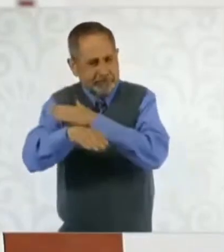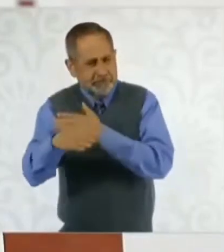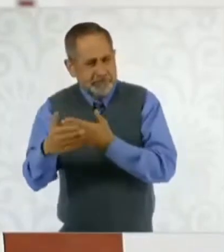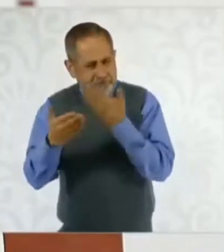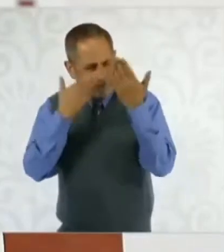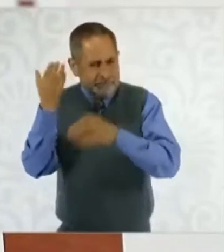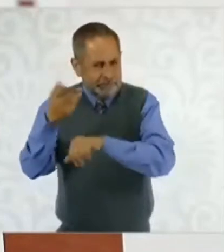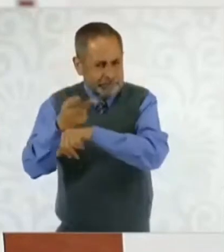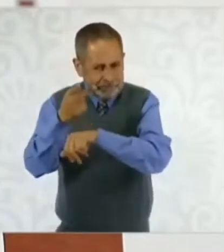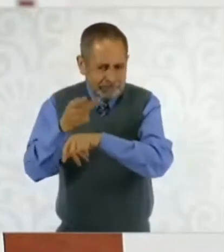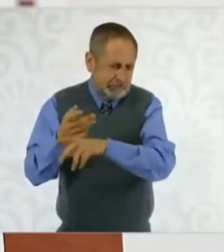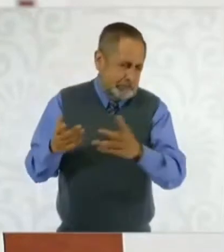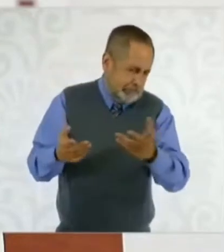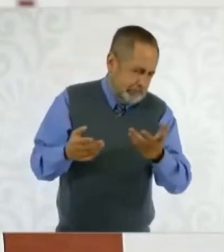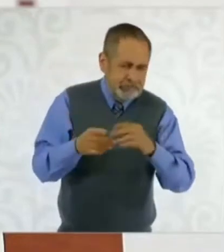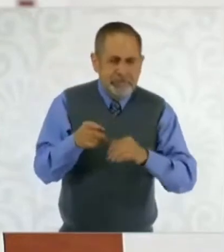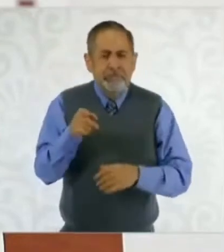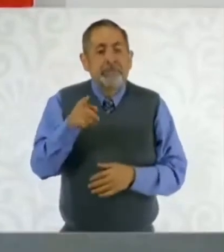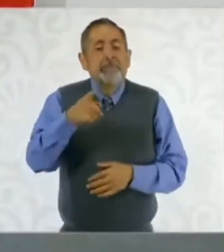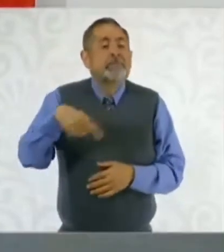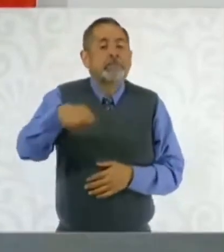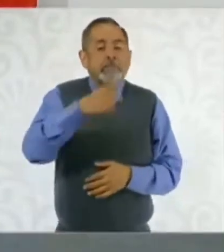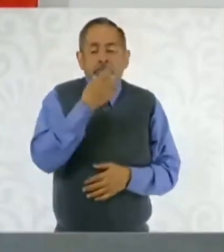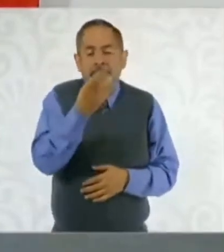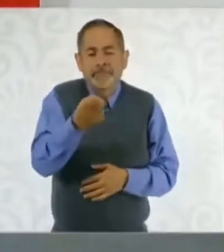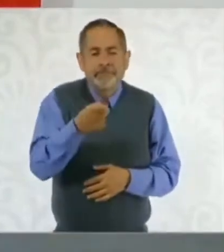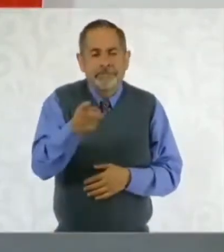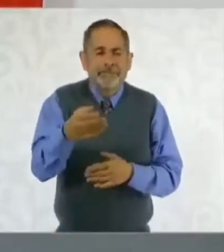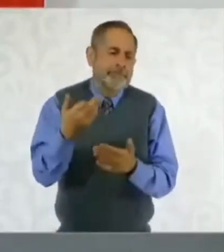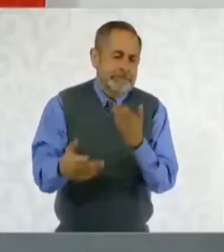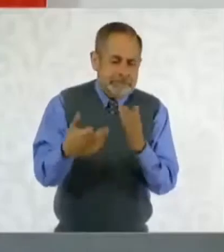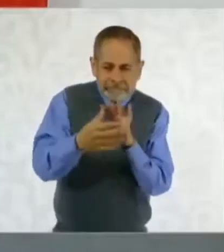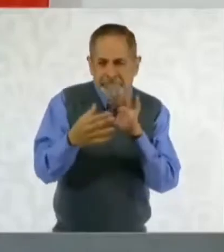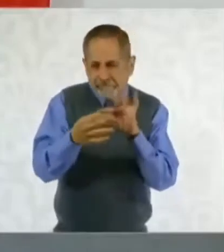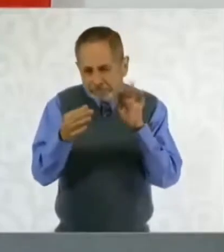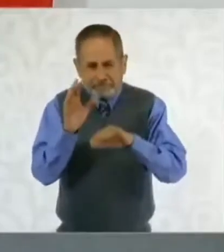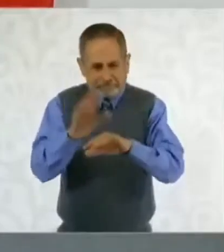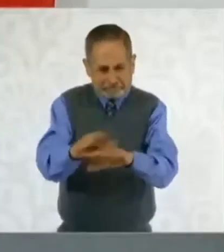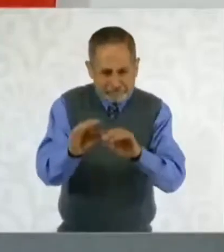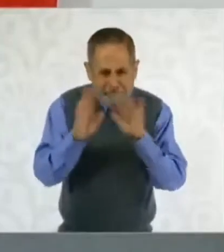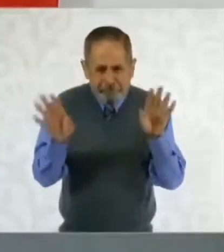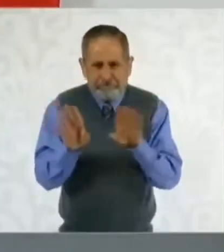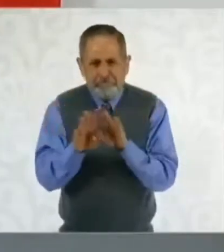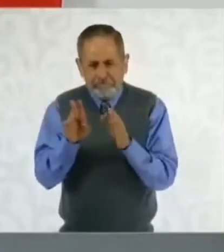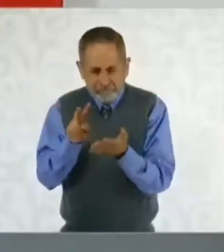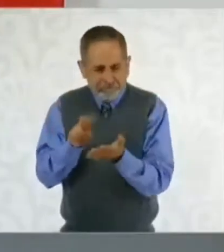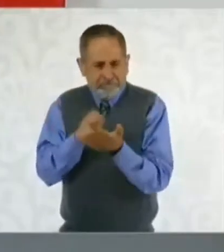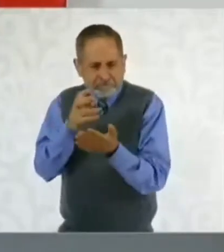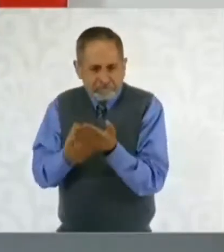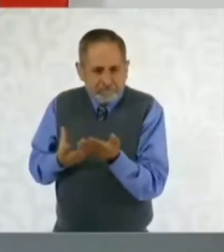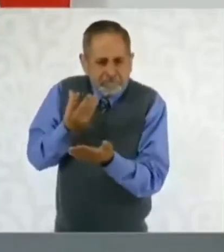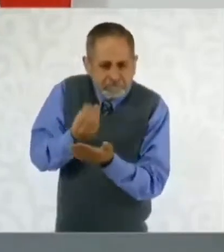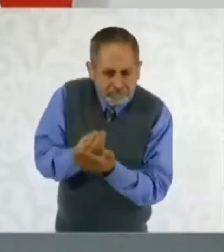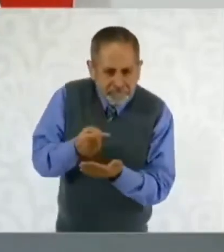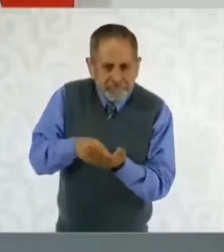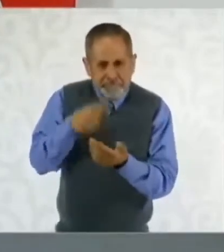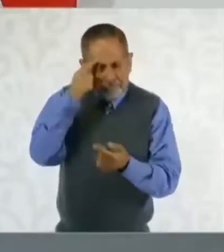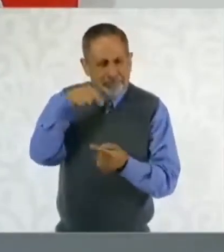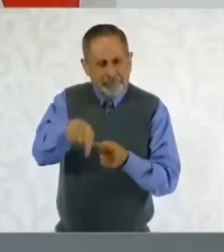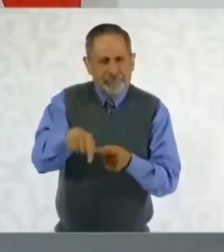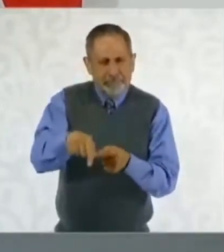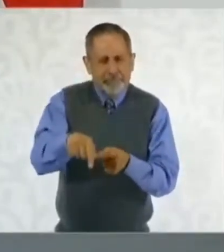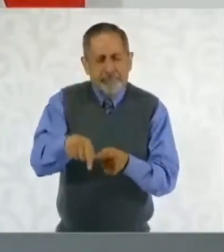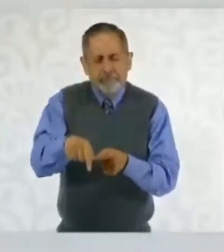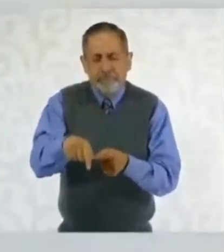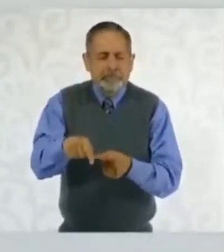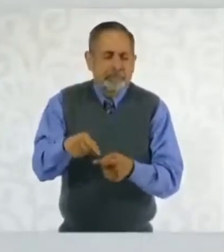que quedaron temas pendientes de la reforma educativa de Peña,